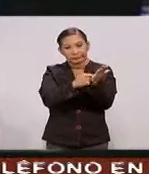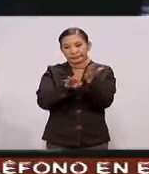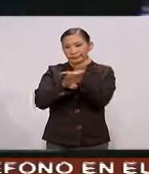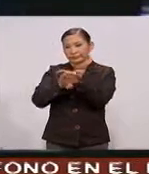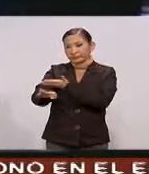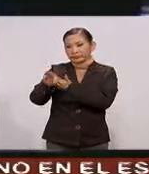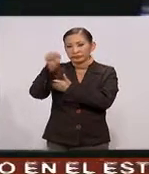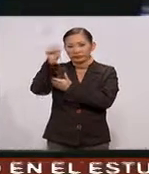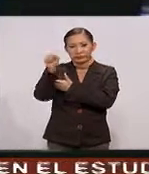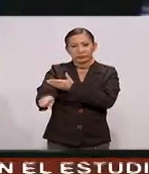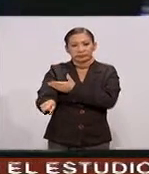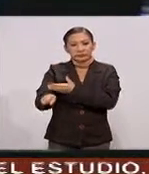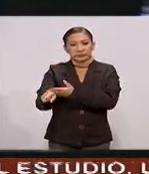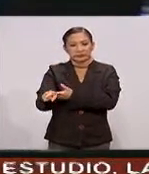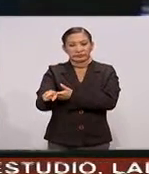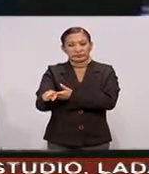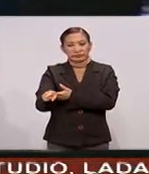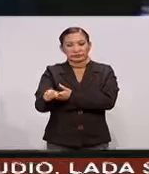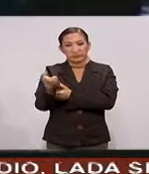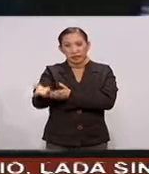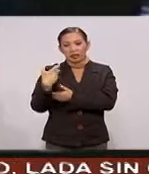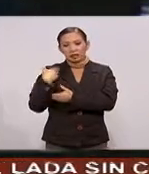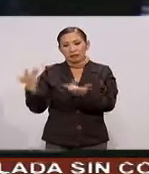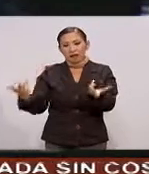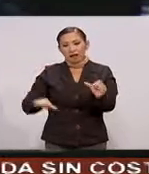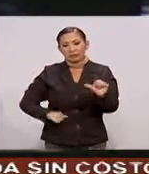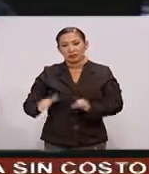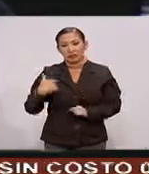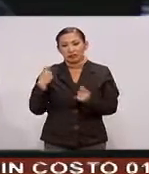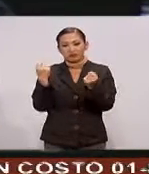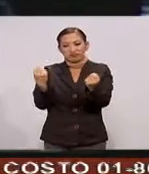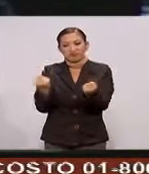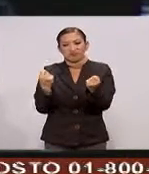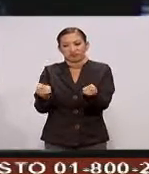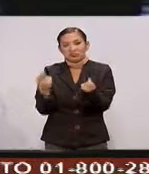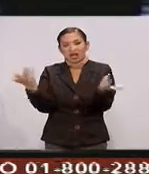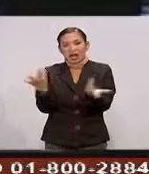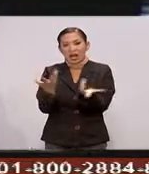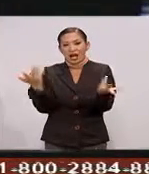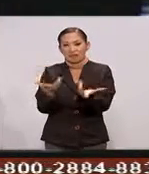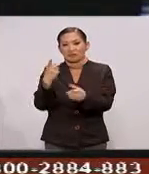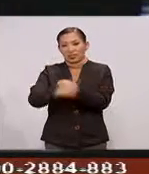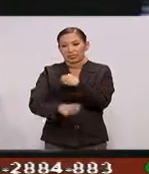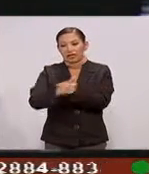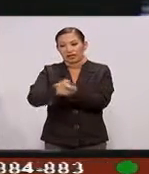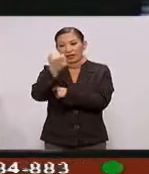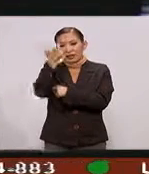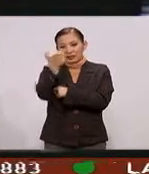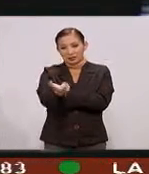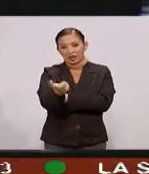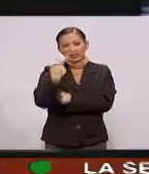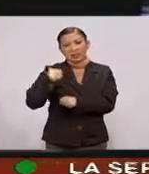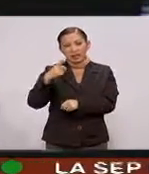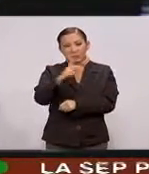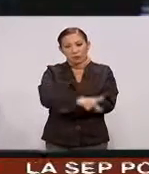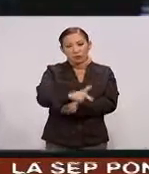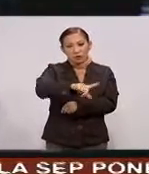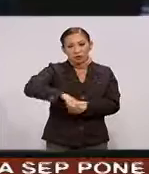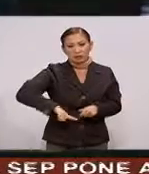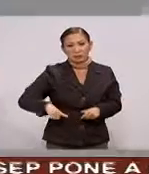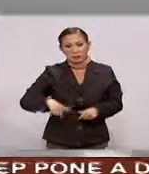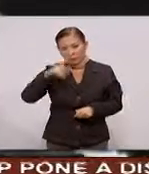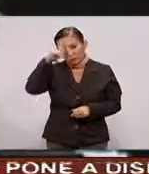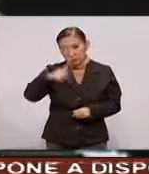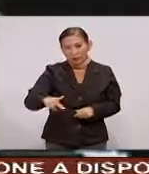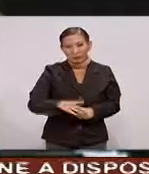evitar Precisamente Estas acciones Deliberadas Que dañan La economía Del pueblo De México